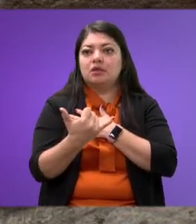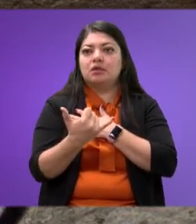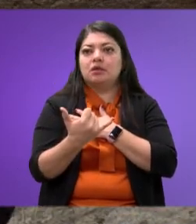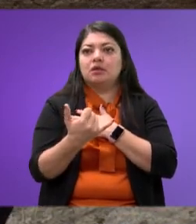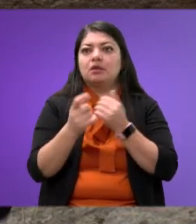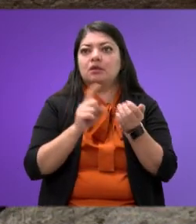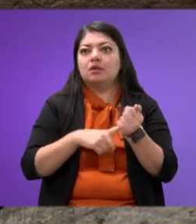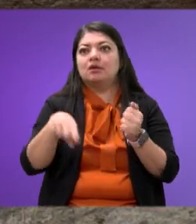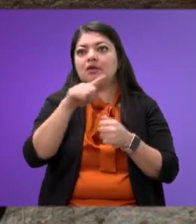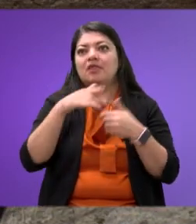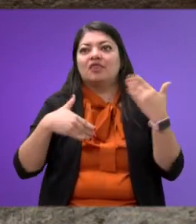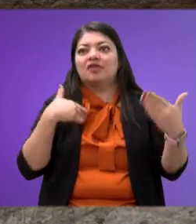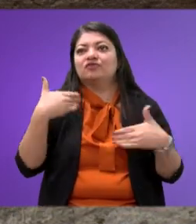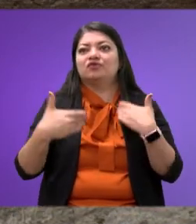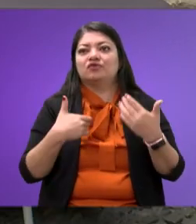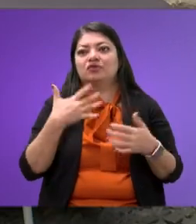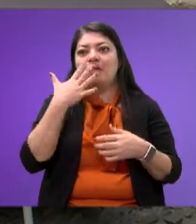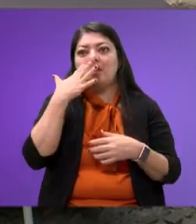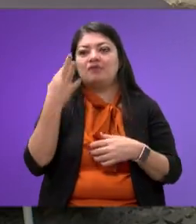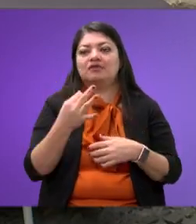el aniversario de Guadalajara.